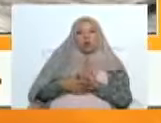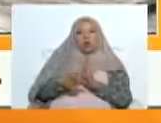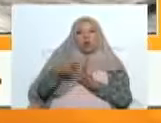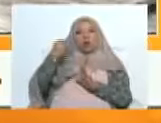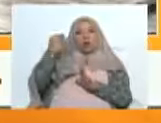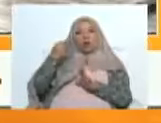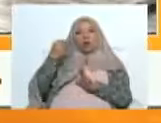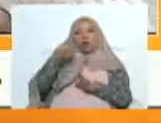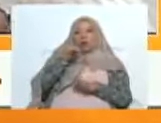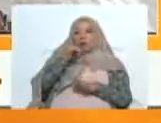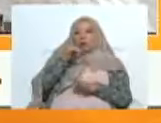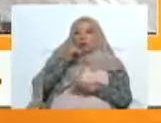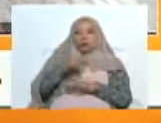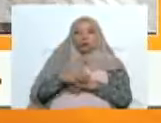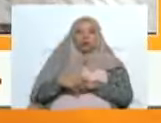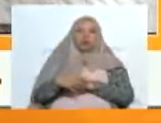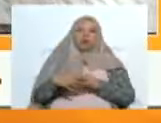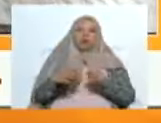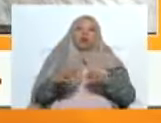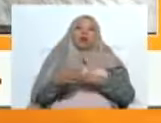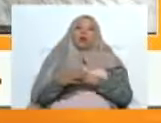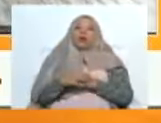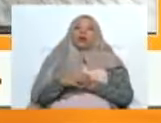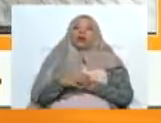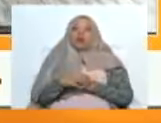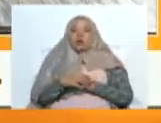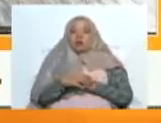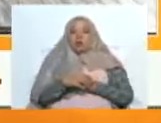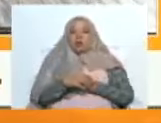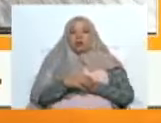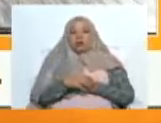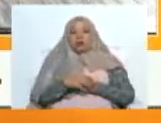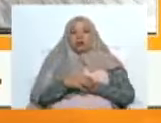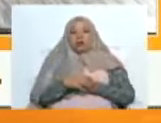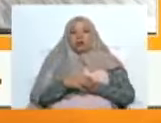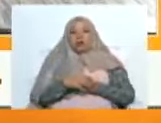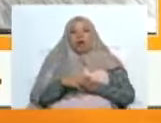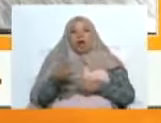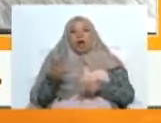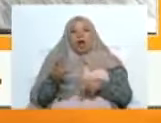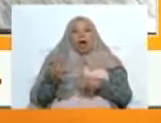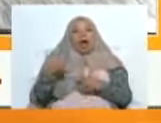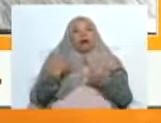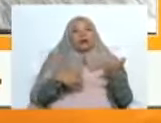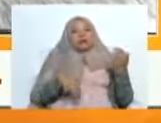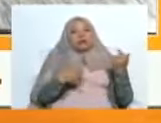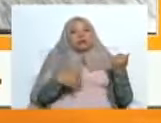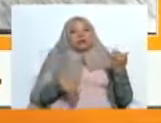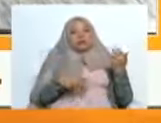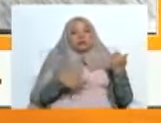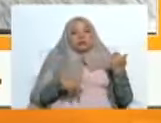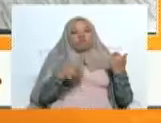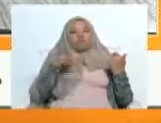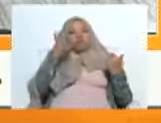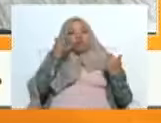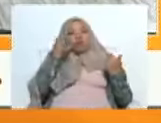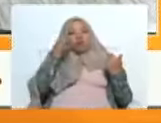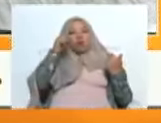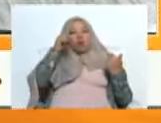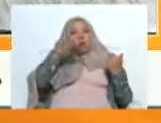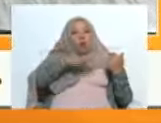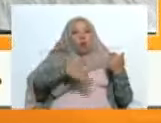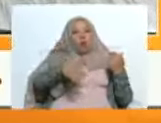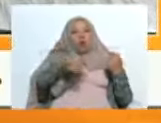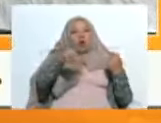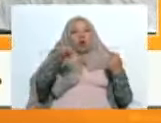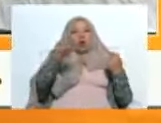olvide que nuestros indígenas, nuestros antepasados, ellos huyeron hacia las montañas de Sanare por el genocidio que había por